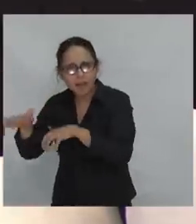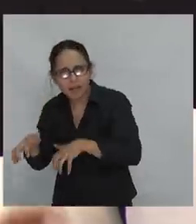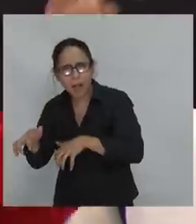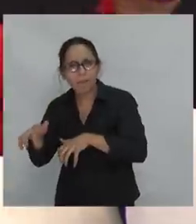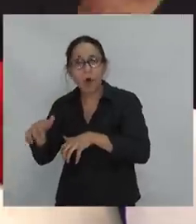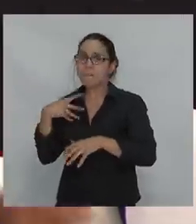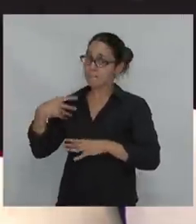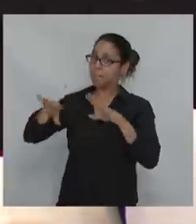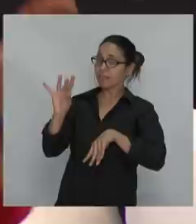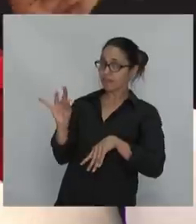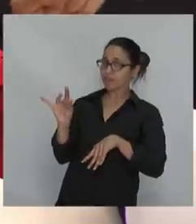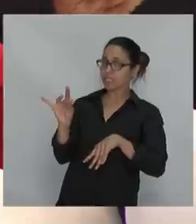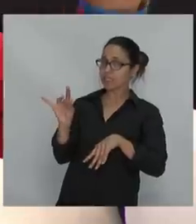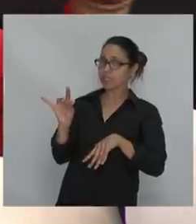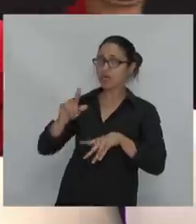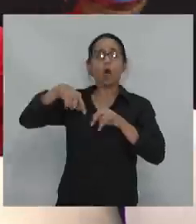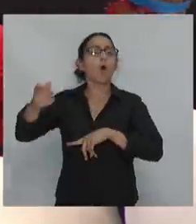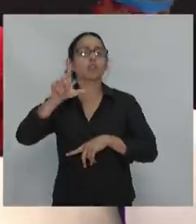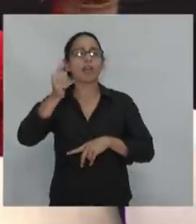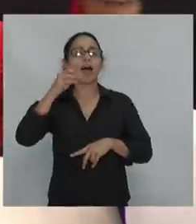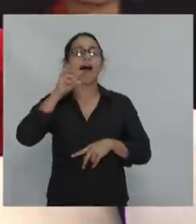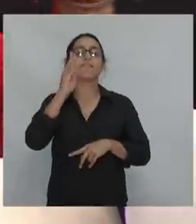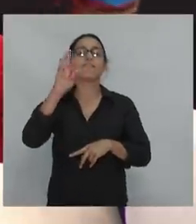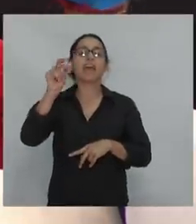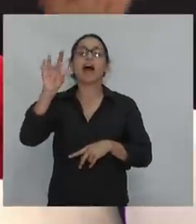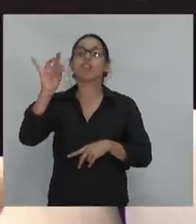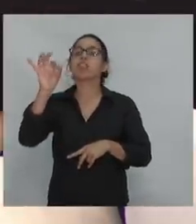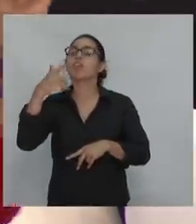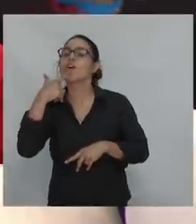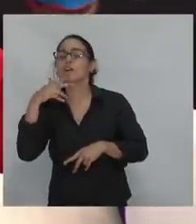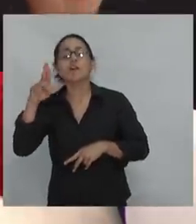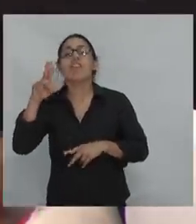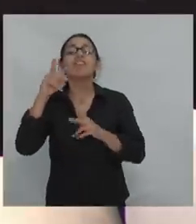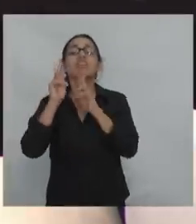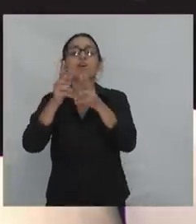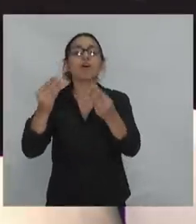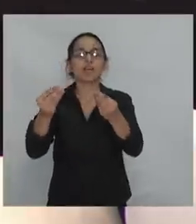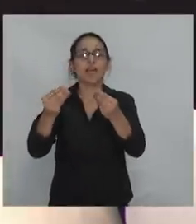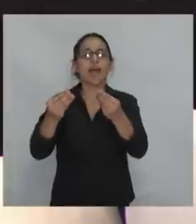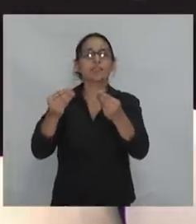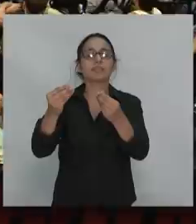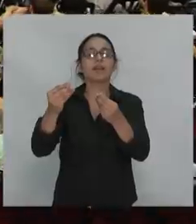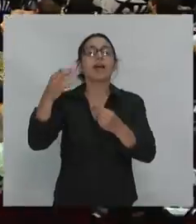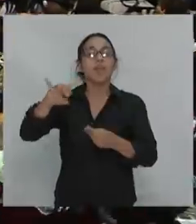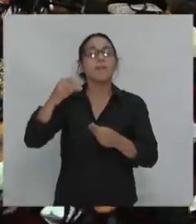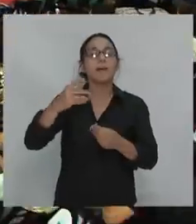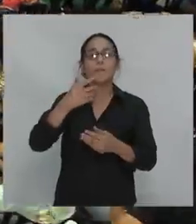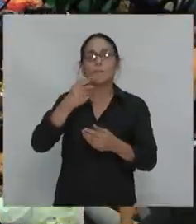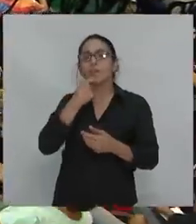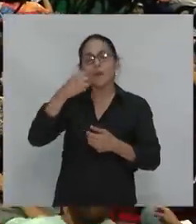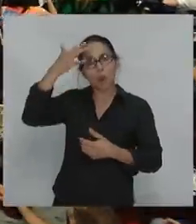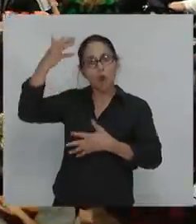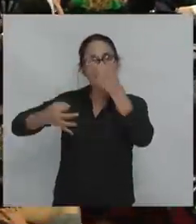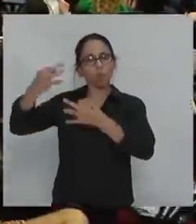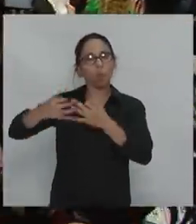avanzado mucho? López Obrador poniendo por sorteo, por sorteo, parte de las magistraturas de representación.